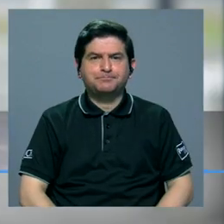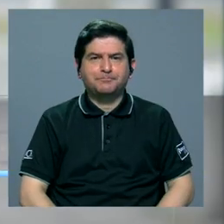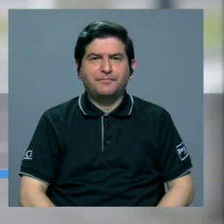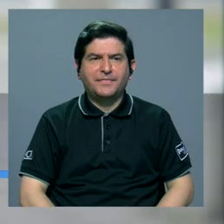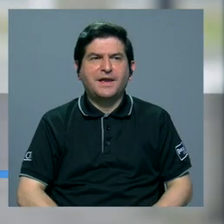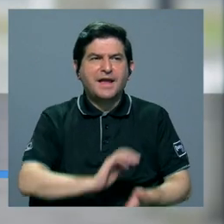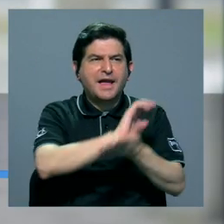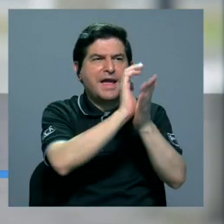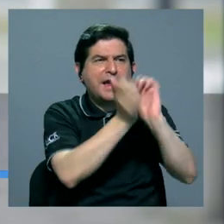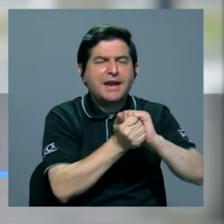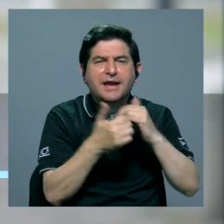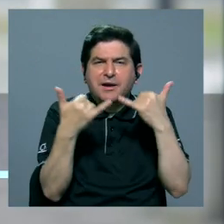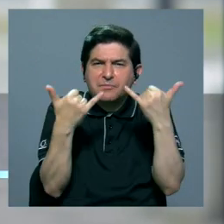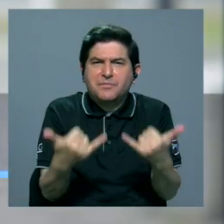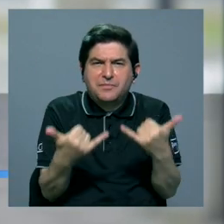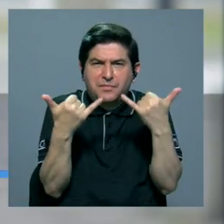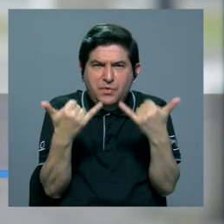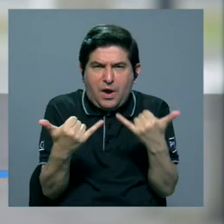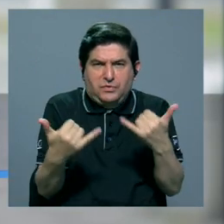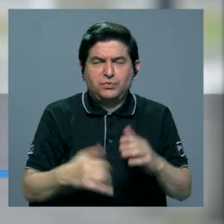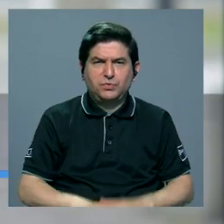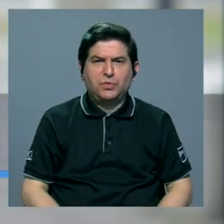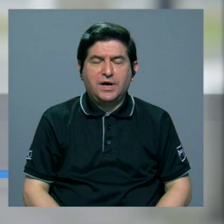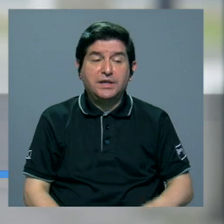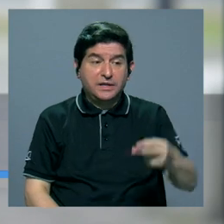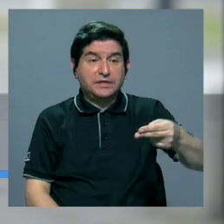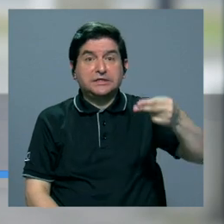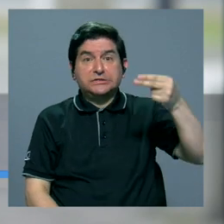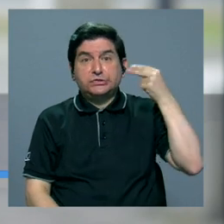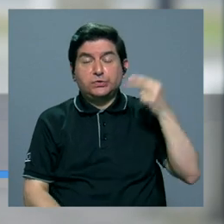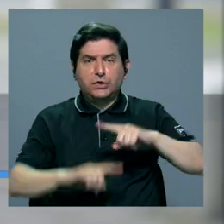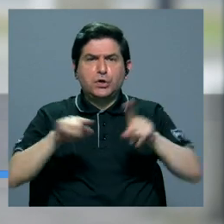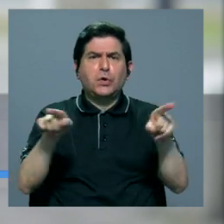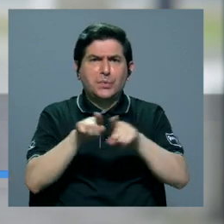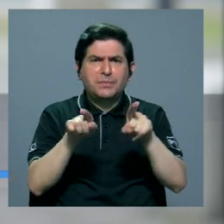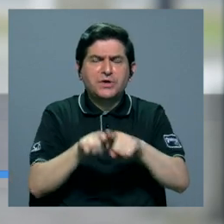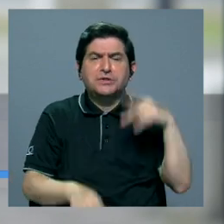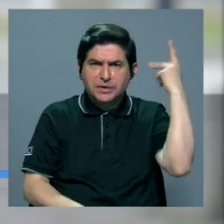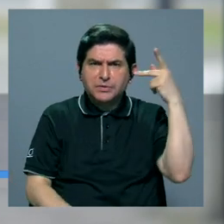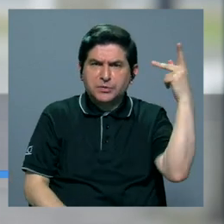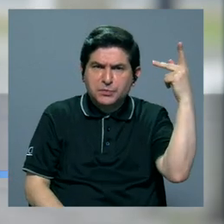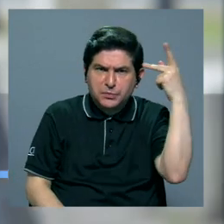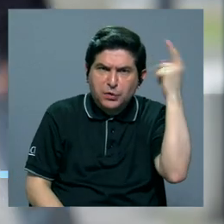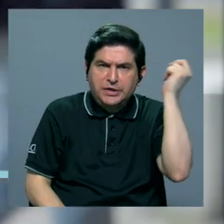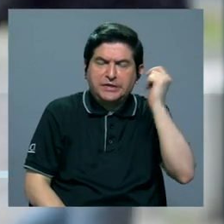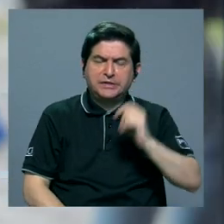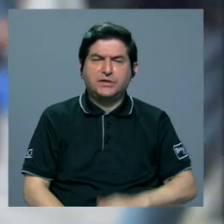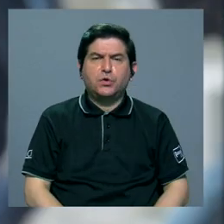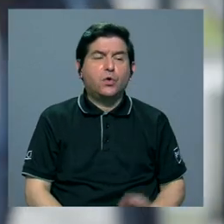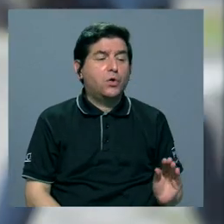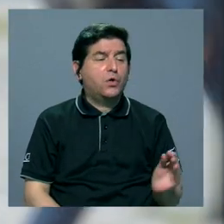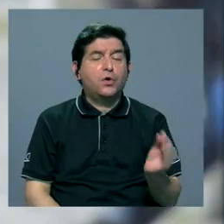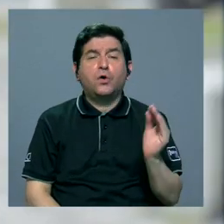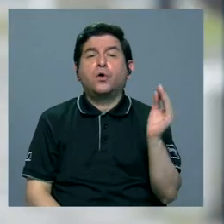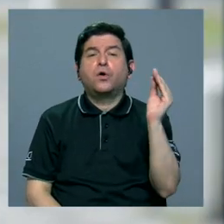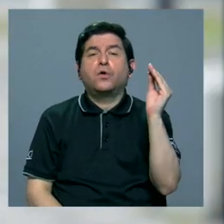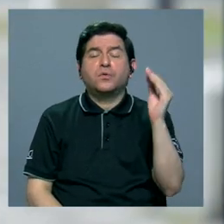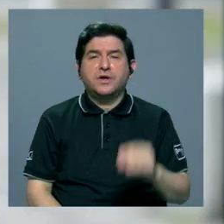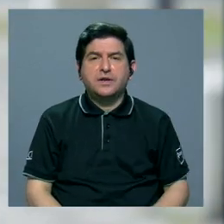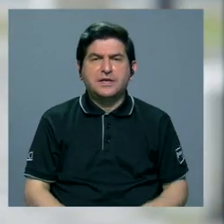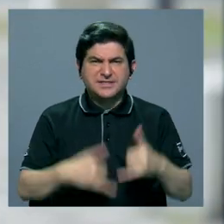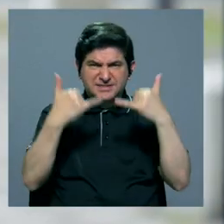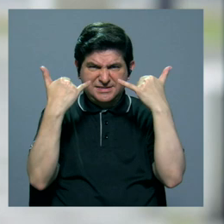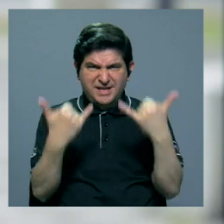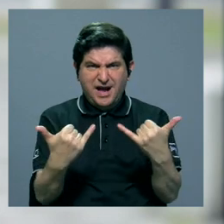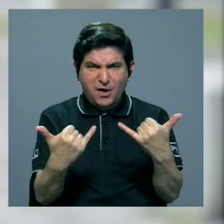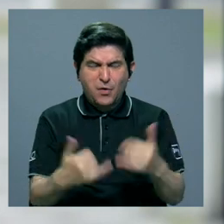al cambio en el que estamos Que es un cambio histórico Pero también es un cambio político Las juventudes han